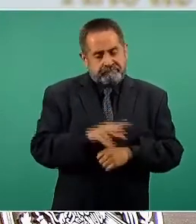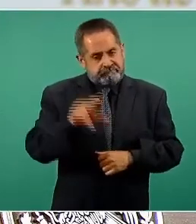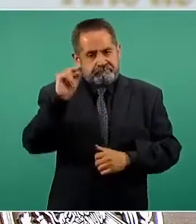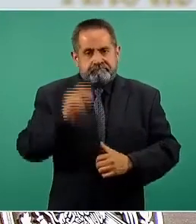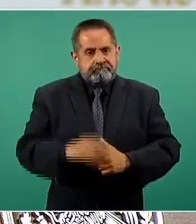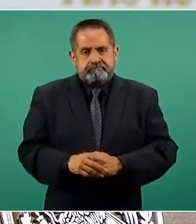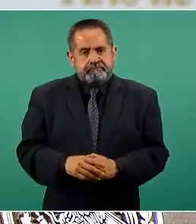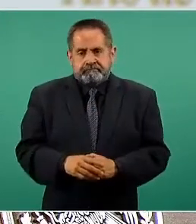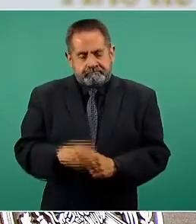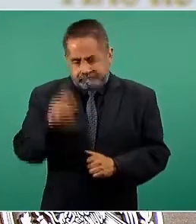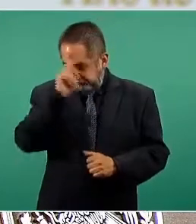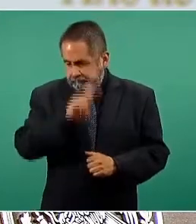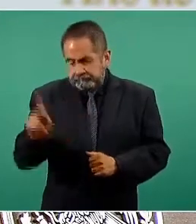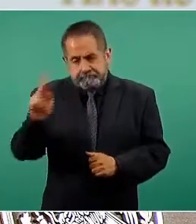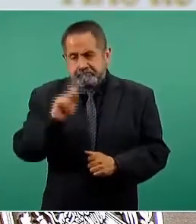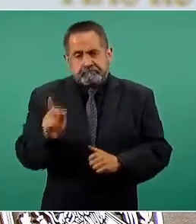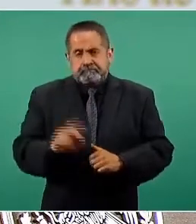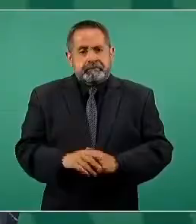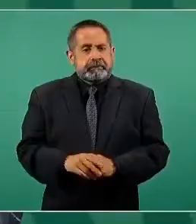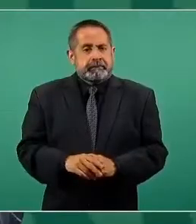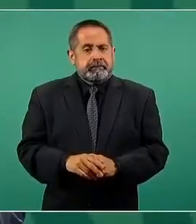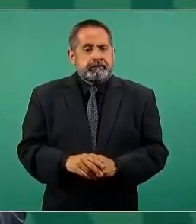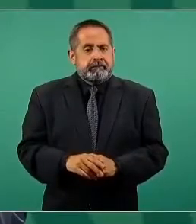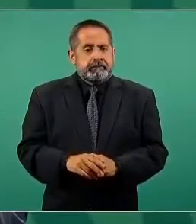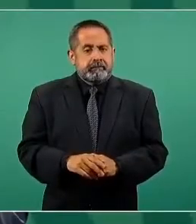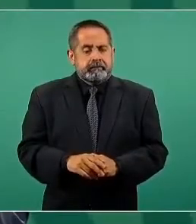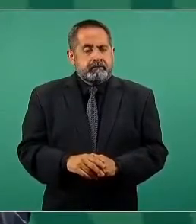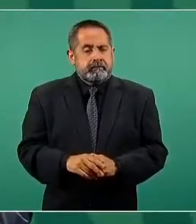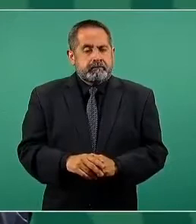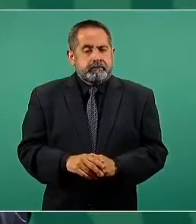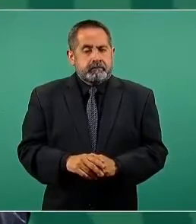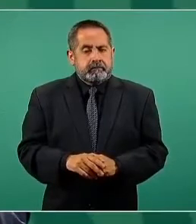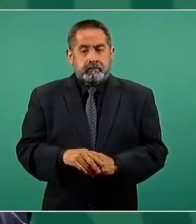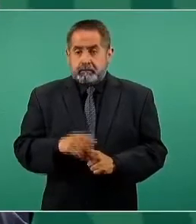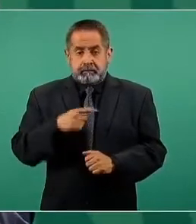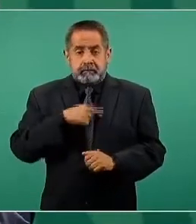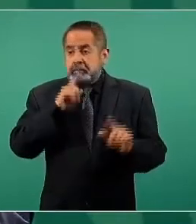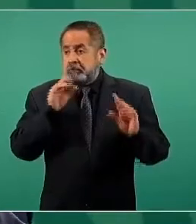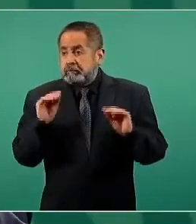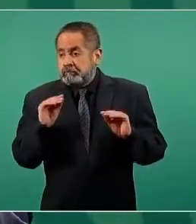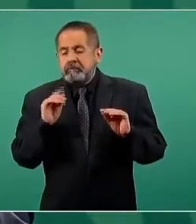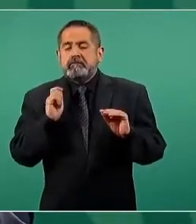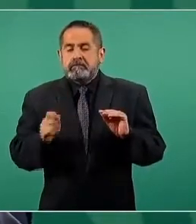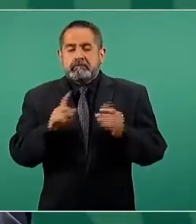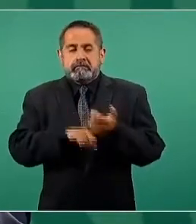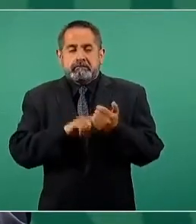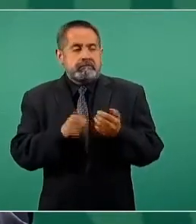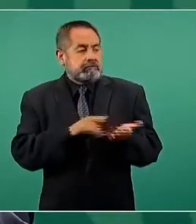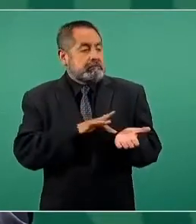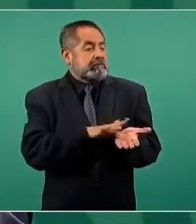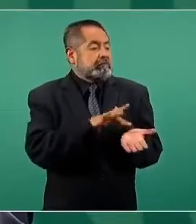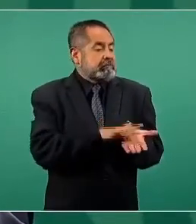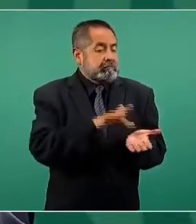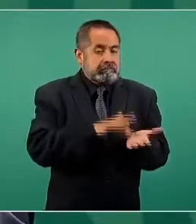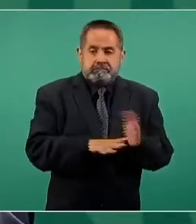Y peor, apoyar a candidatos